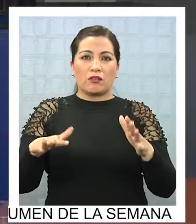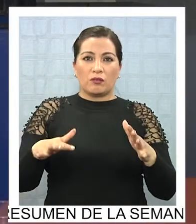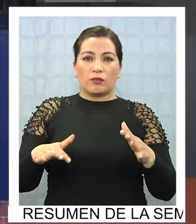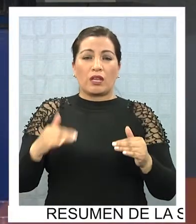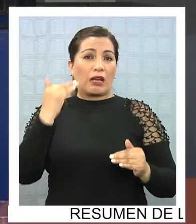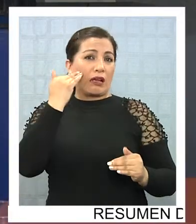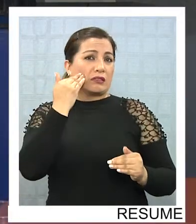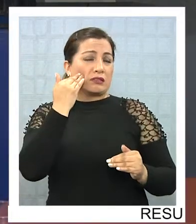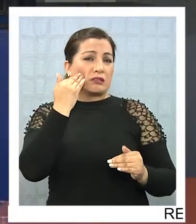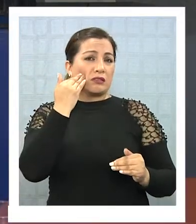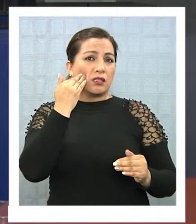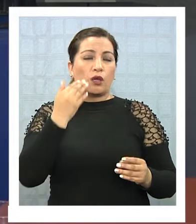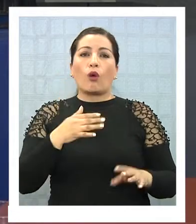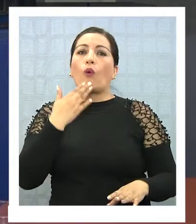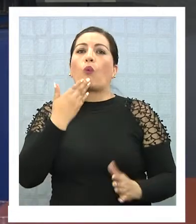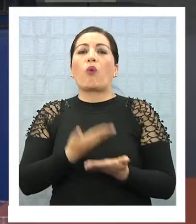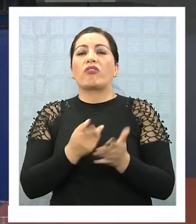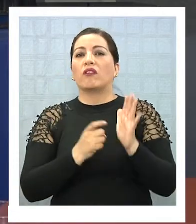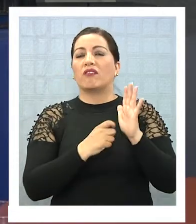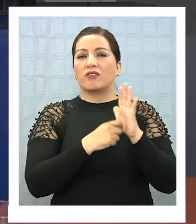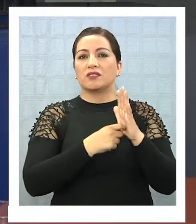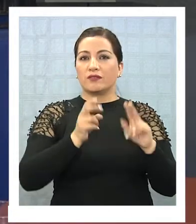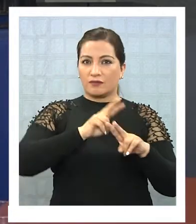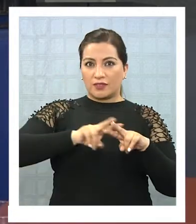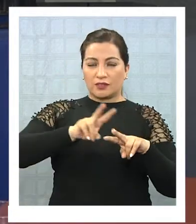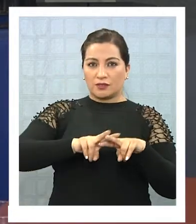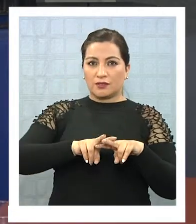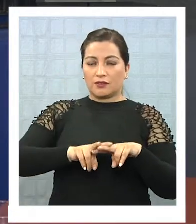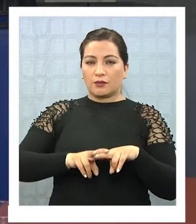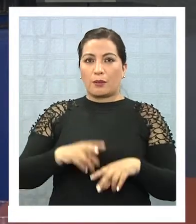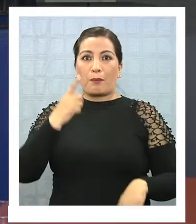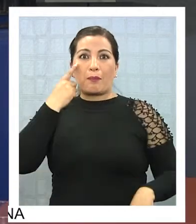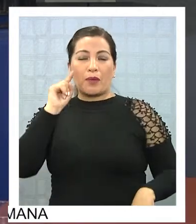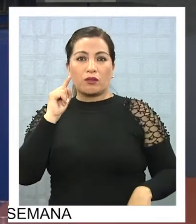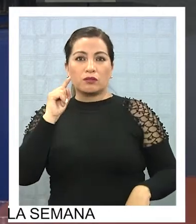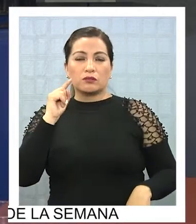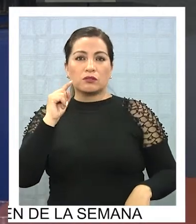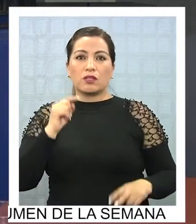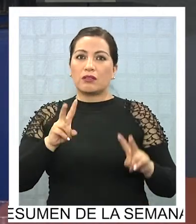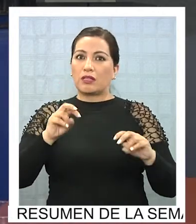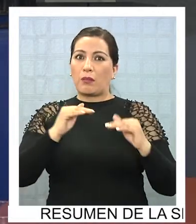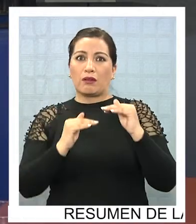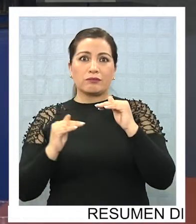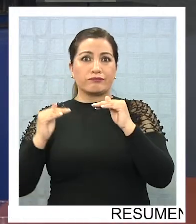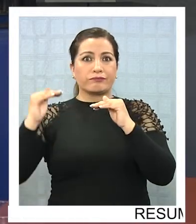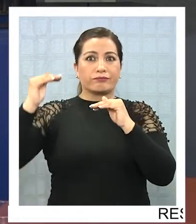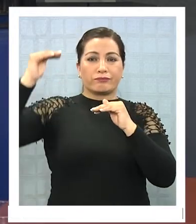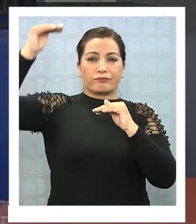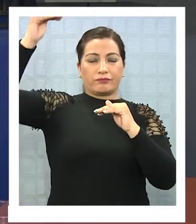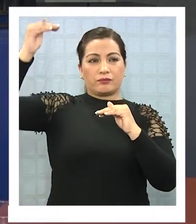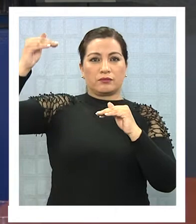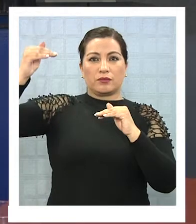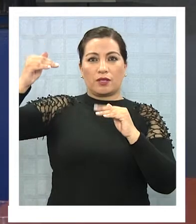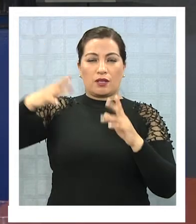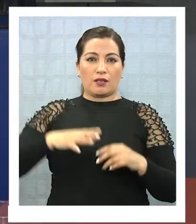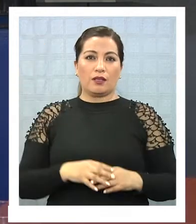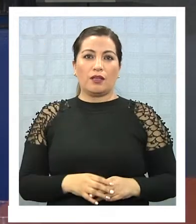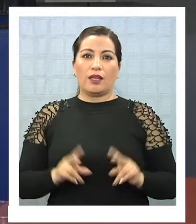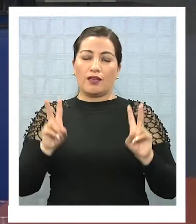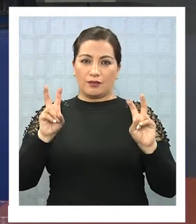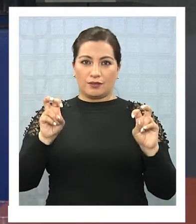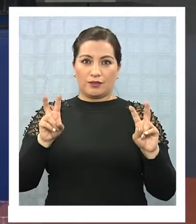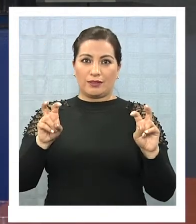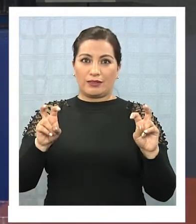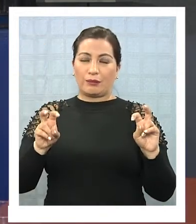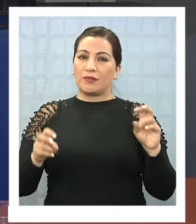menos estándar de cuando estos van ocurriendo, que tiene una principal afectación, pero se ha incrementado extensiblemente con el escenario extremo, los de